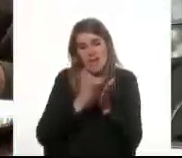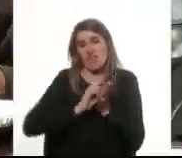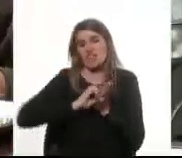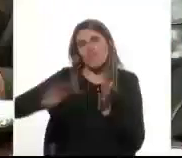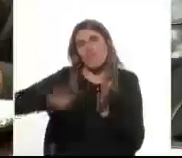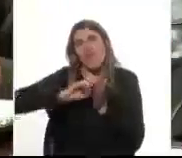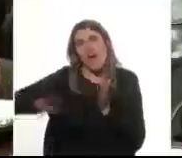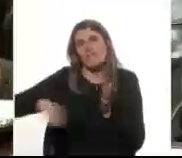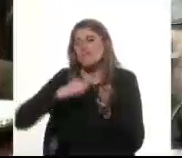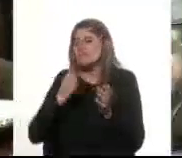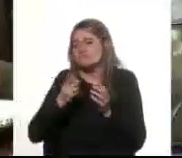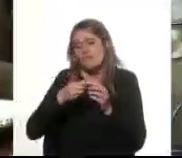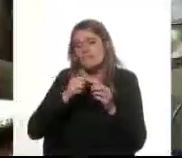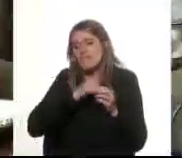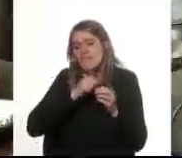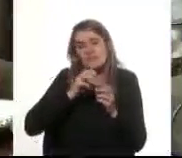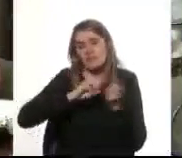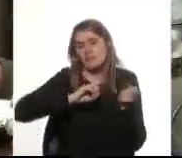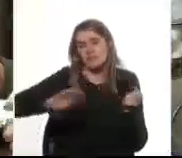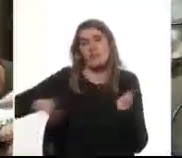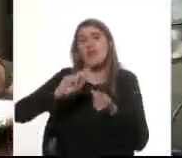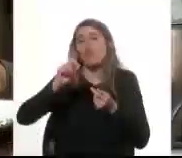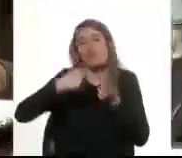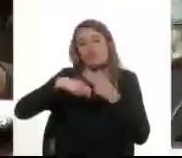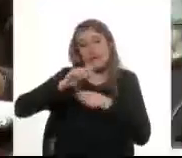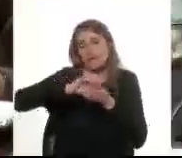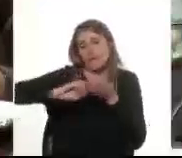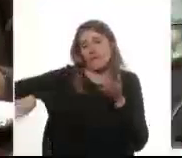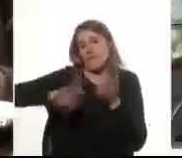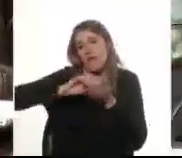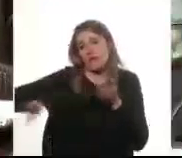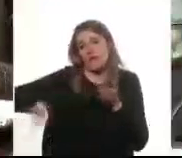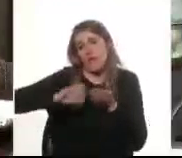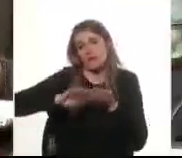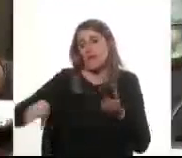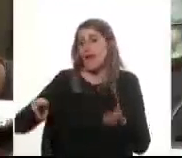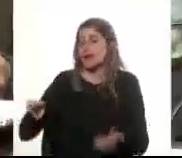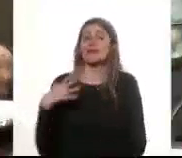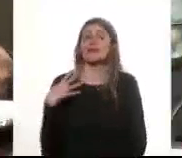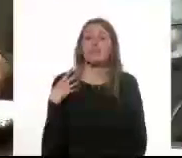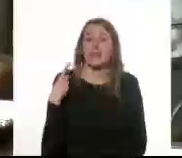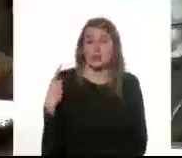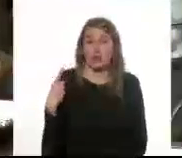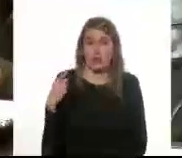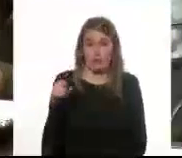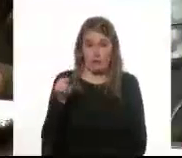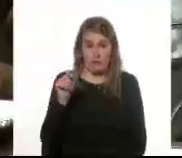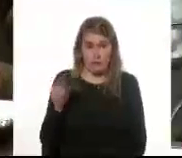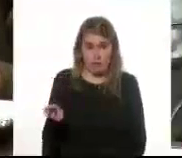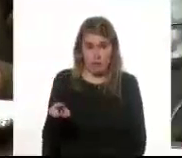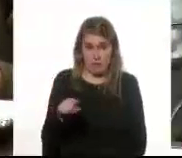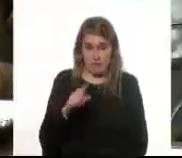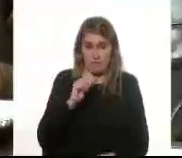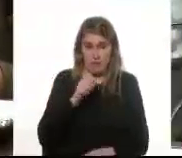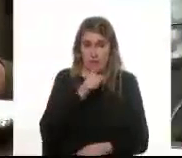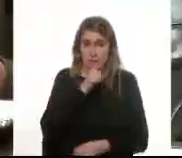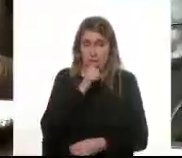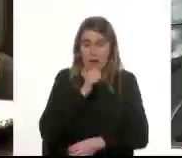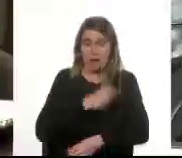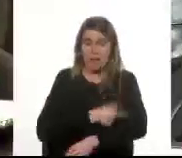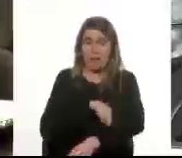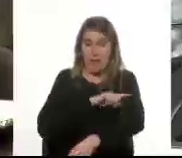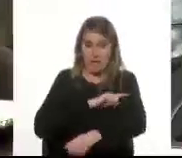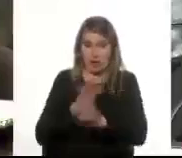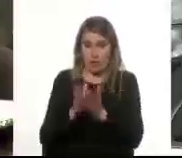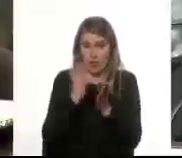su brillante director Que nada tiene que ver políticamente con nosotros Hace